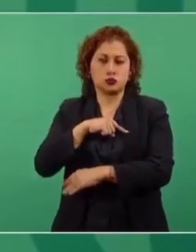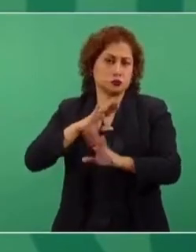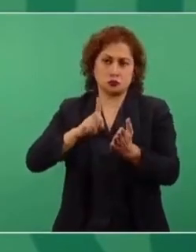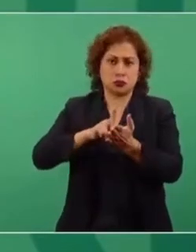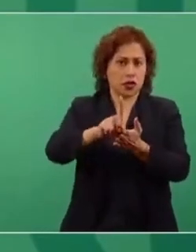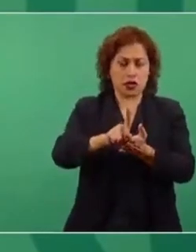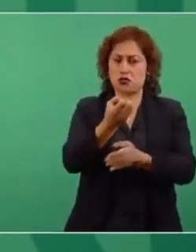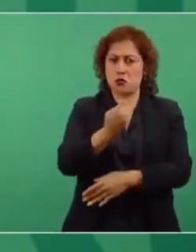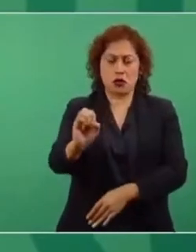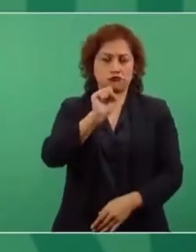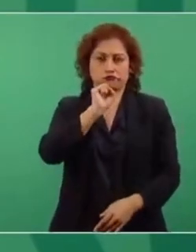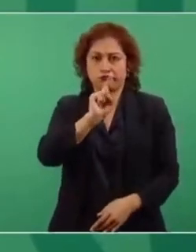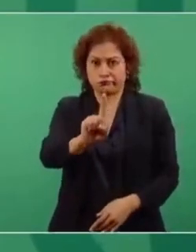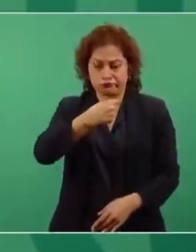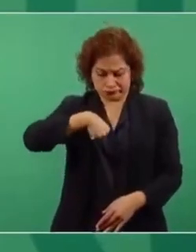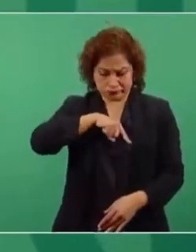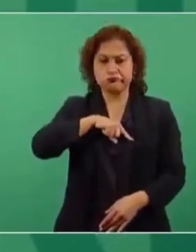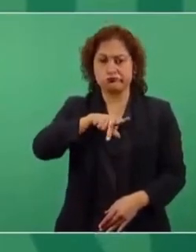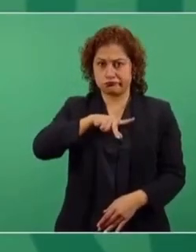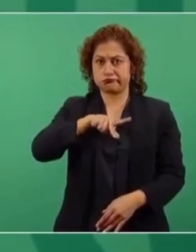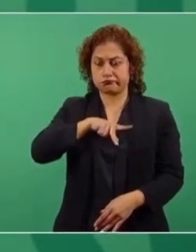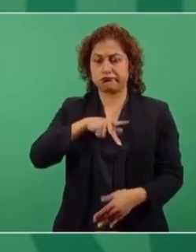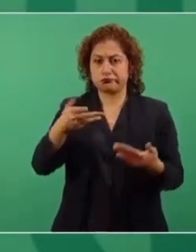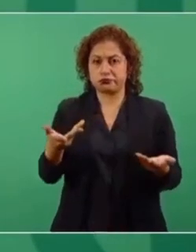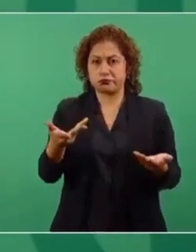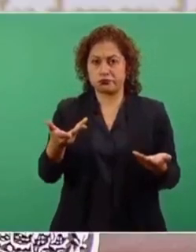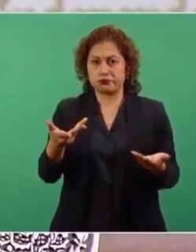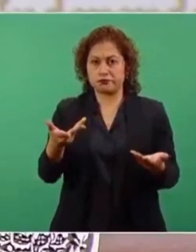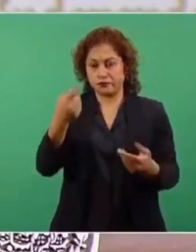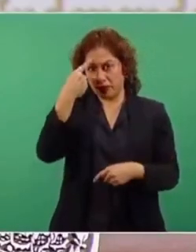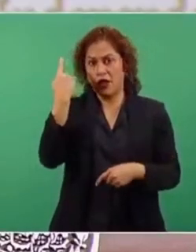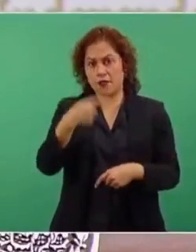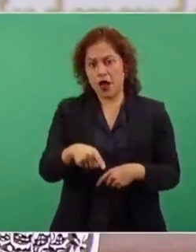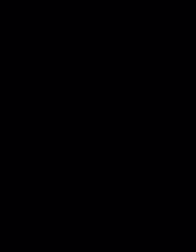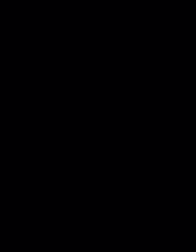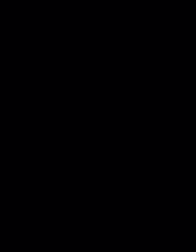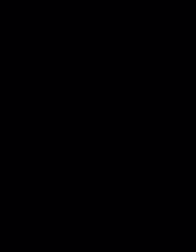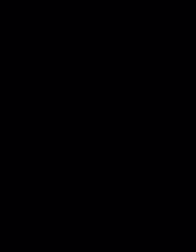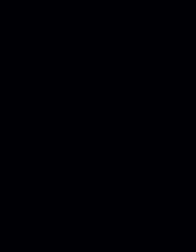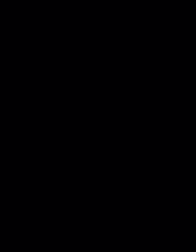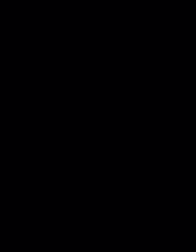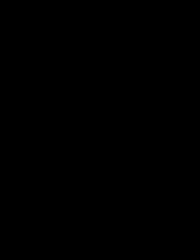nuestras facultades y derechos a tomar las decisiones.